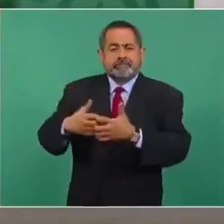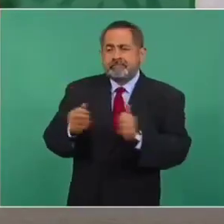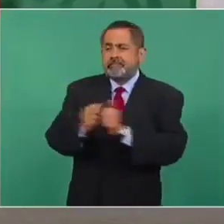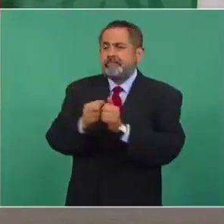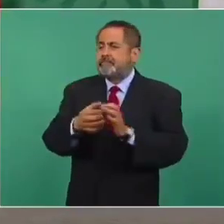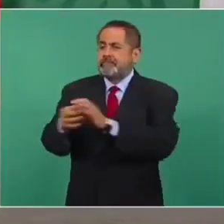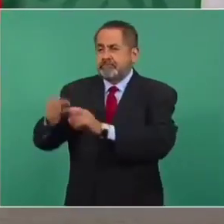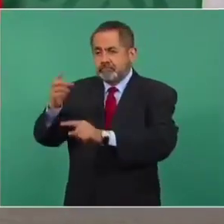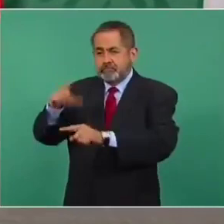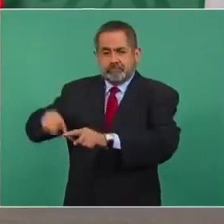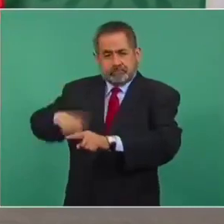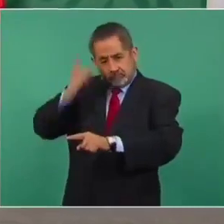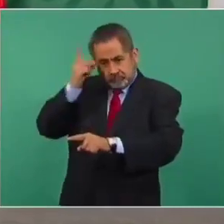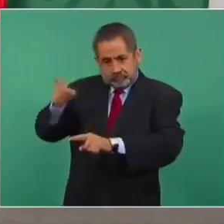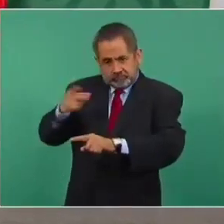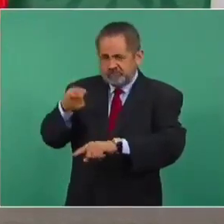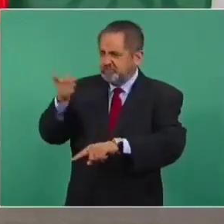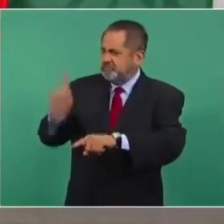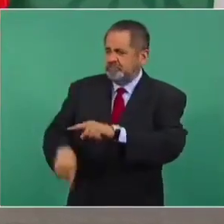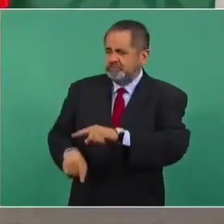privatizarlo todo,